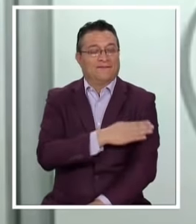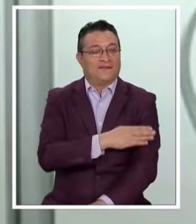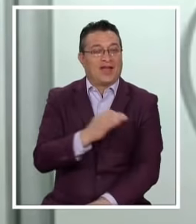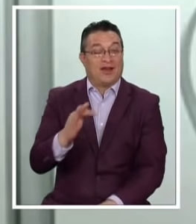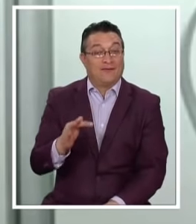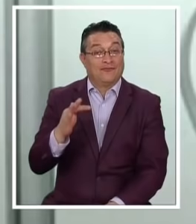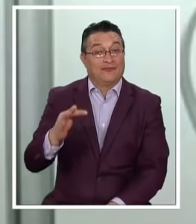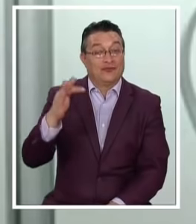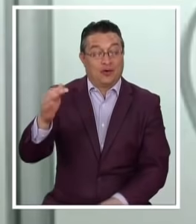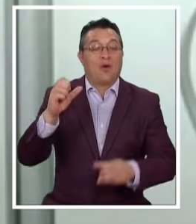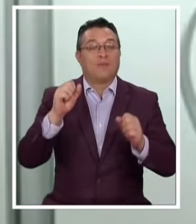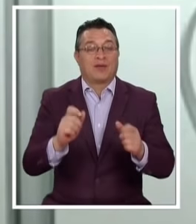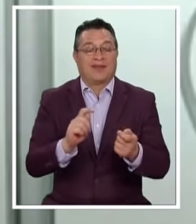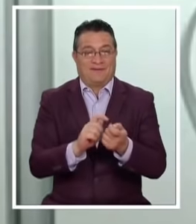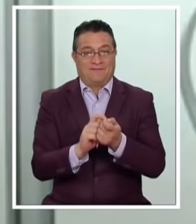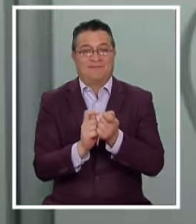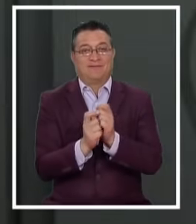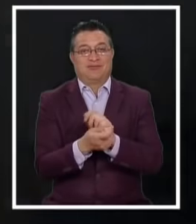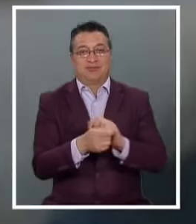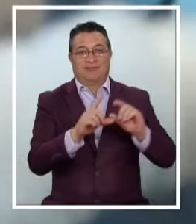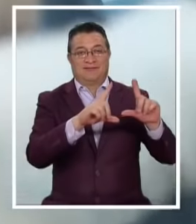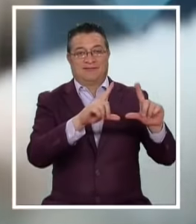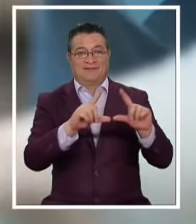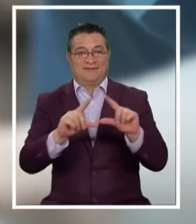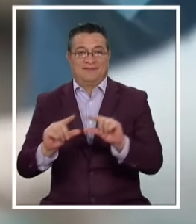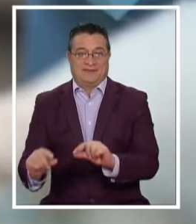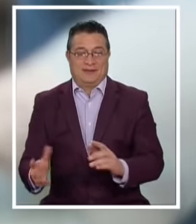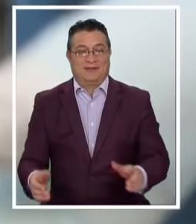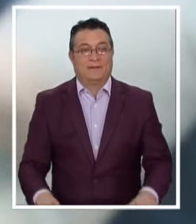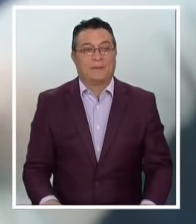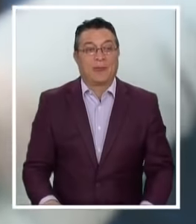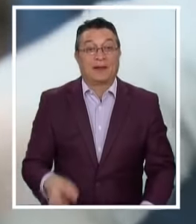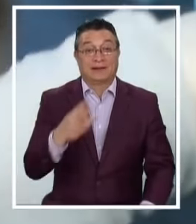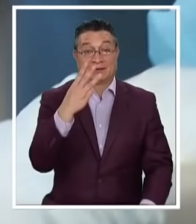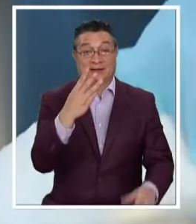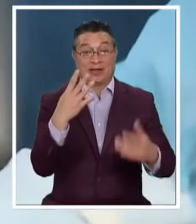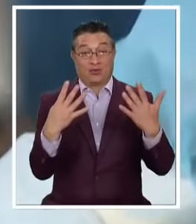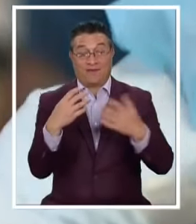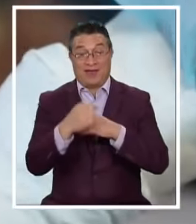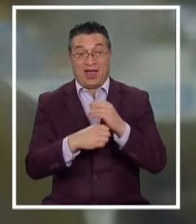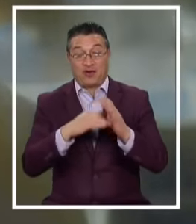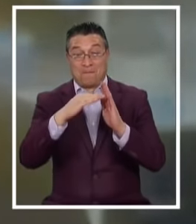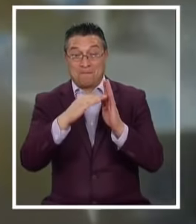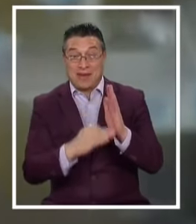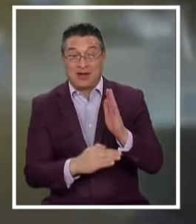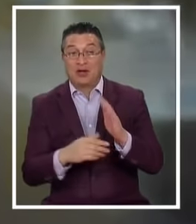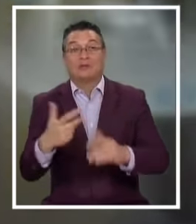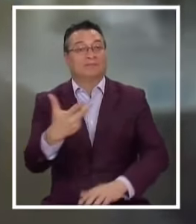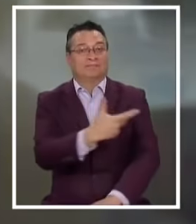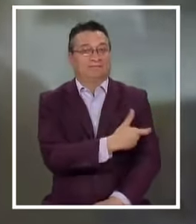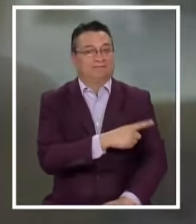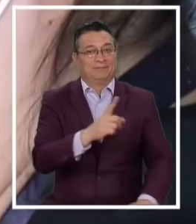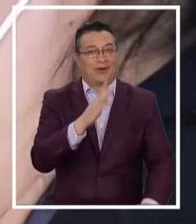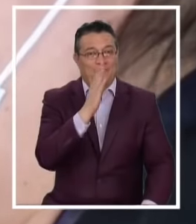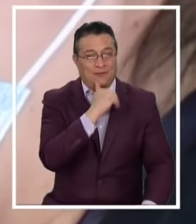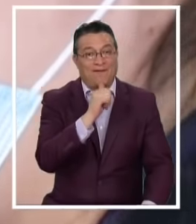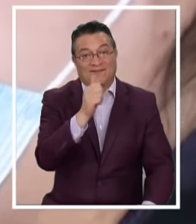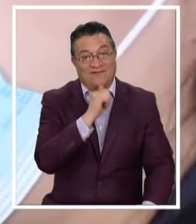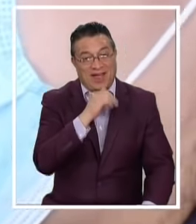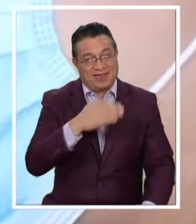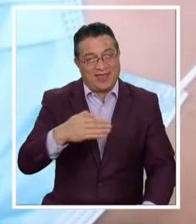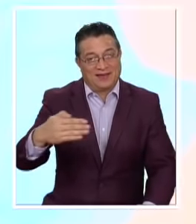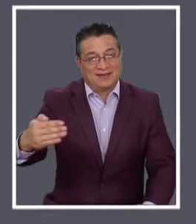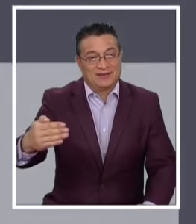De que la vacuna Pueda modificar El curso de la pandemia Los de 39 años O menos No se han vacunado Y para eso Falta